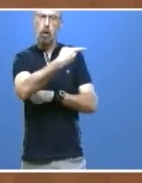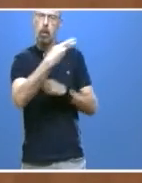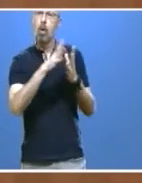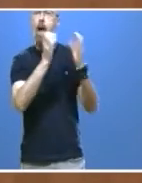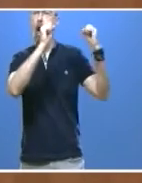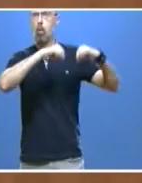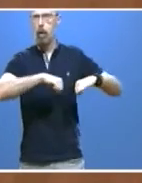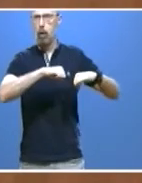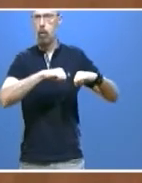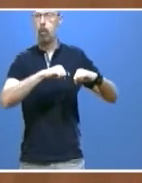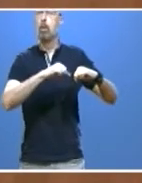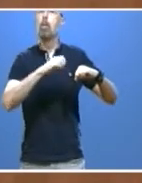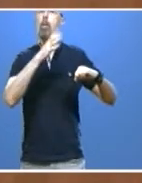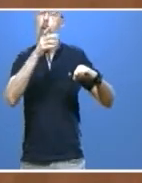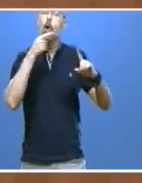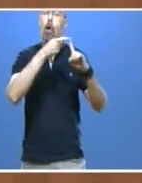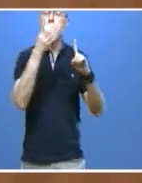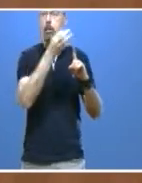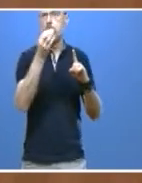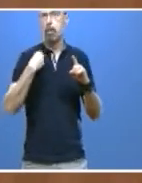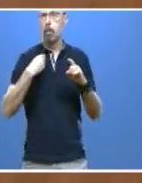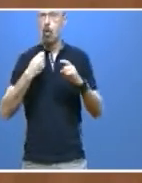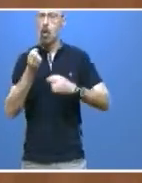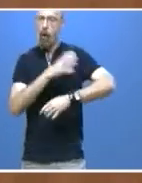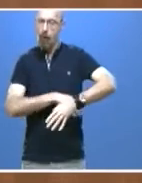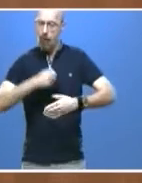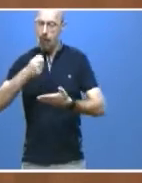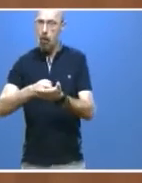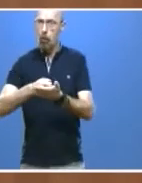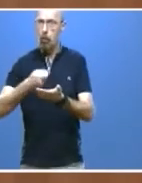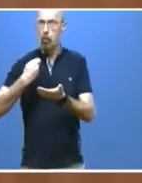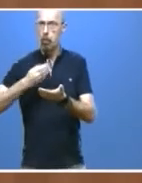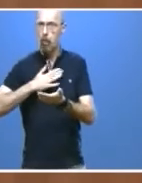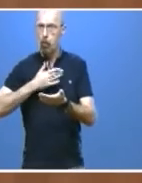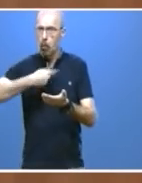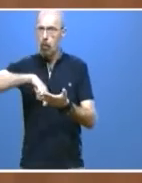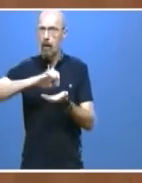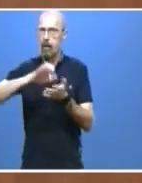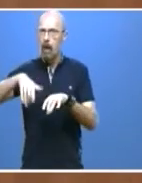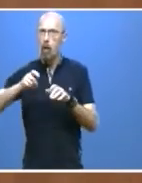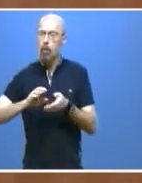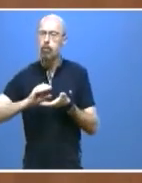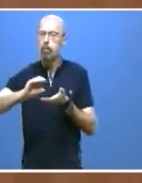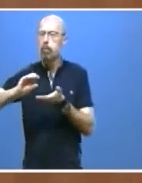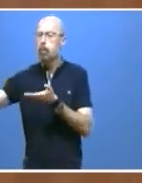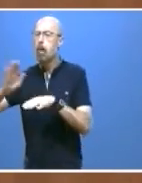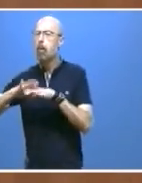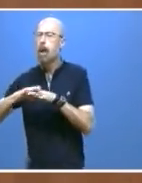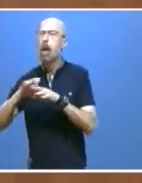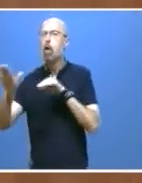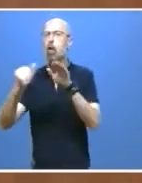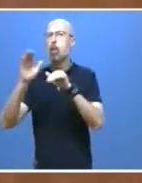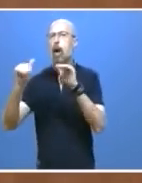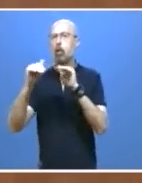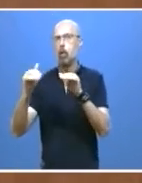fondos de la propia Comunidad Autónoma de Castilla y León en la convocatoria del Plan de Extensión de Banda Ancha de este año.